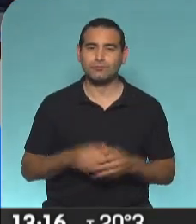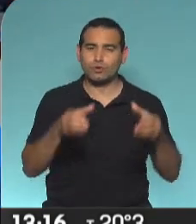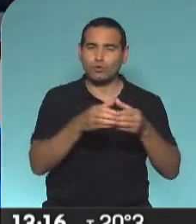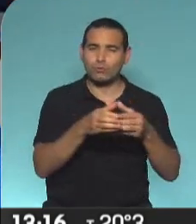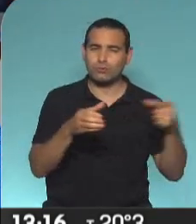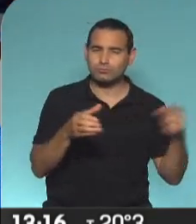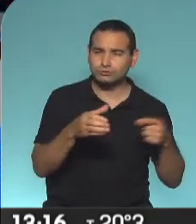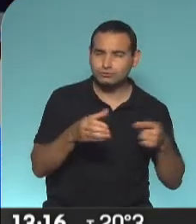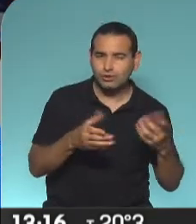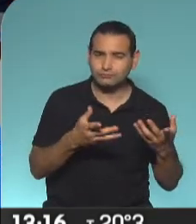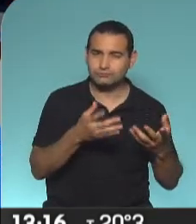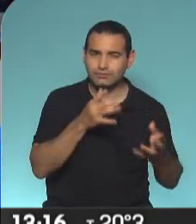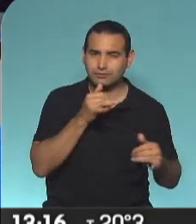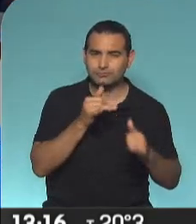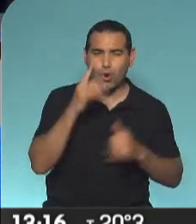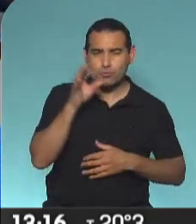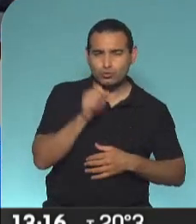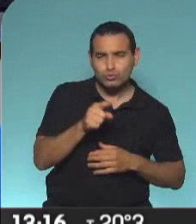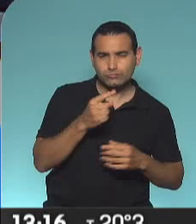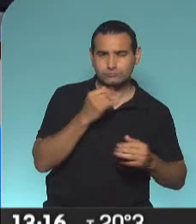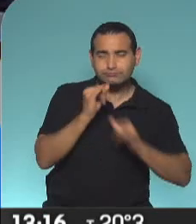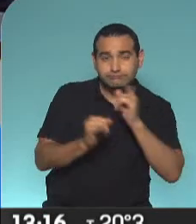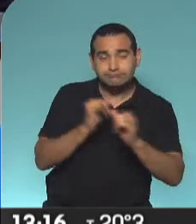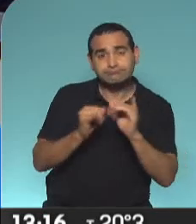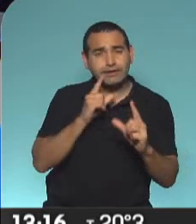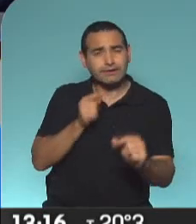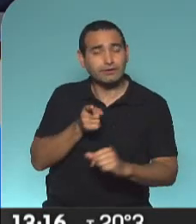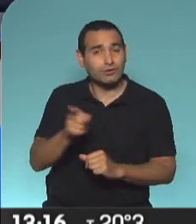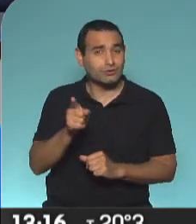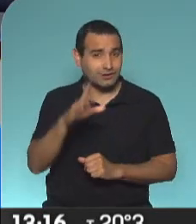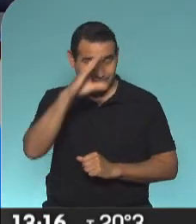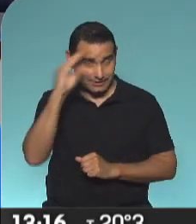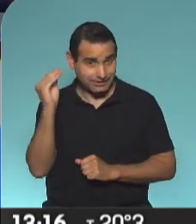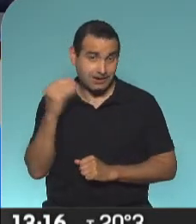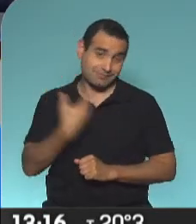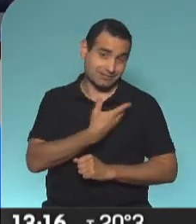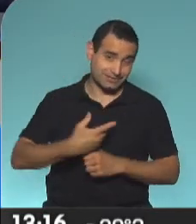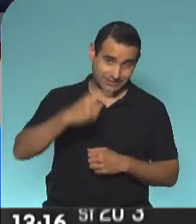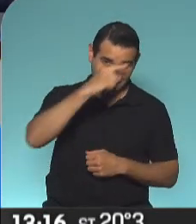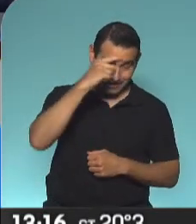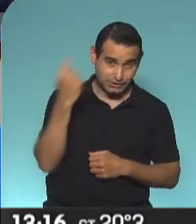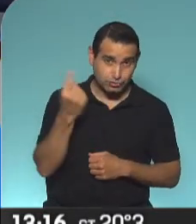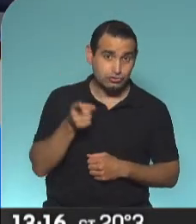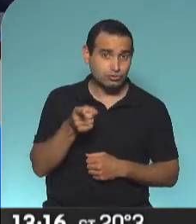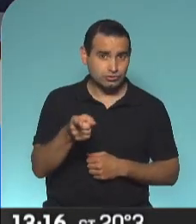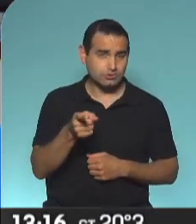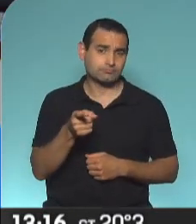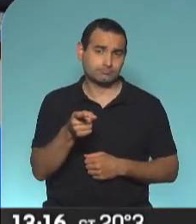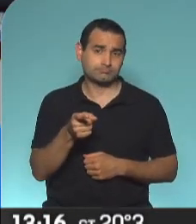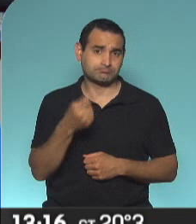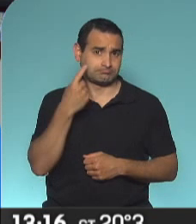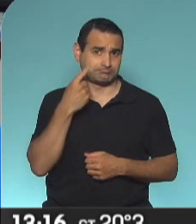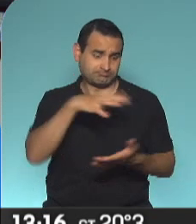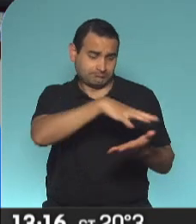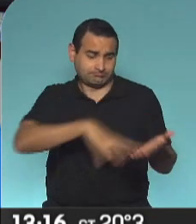oposición, con las miradas, que está muy bien, fue el propio presidente de la Nación el que entendió que el